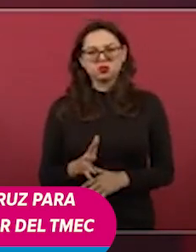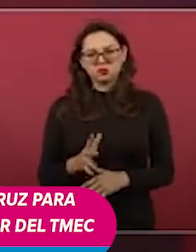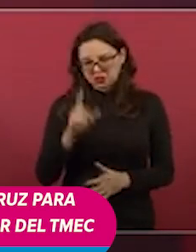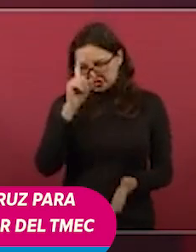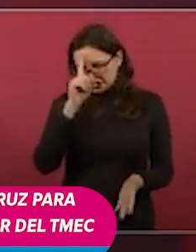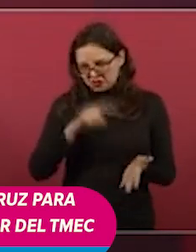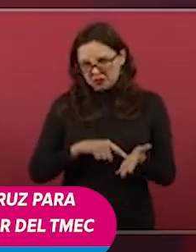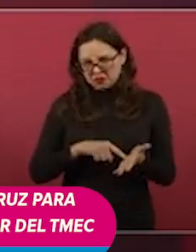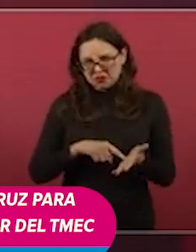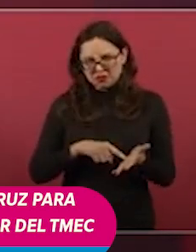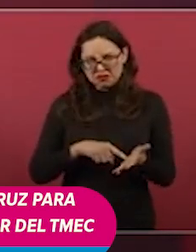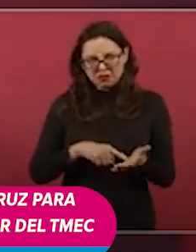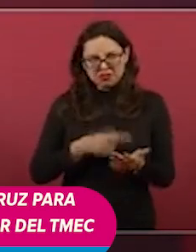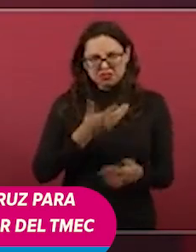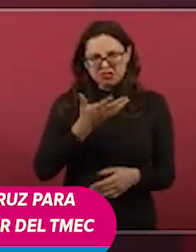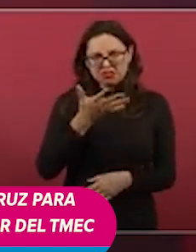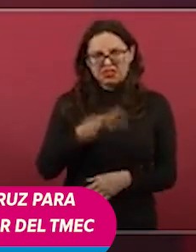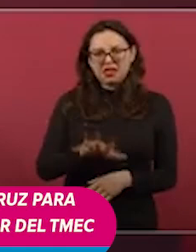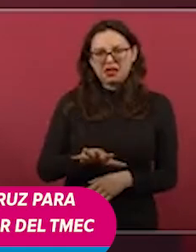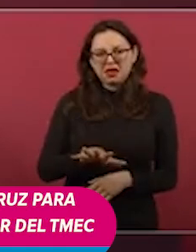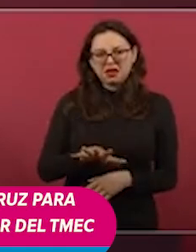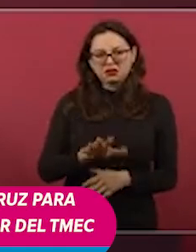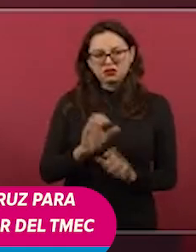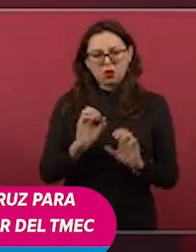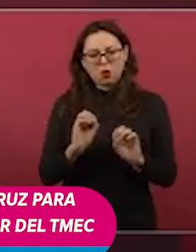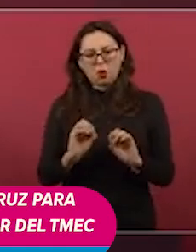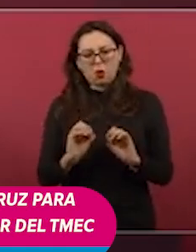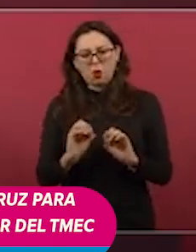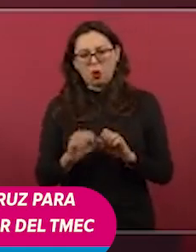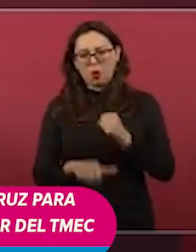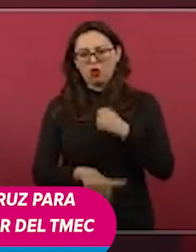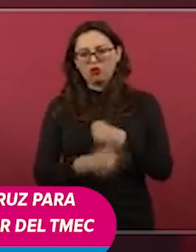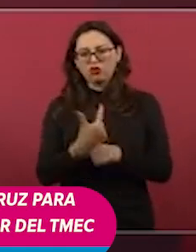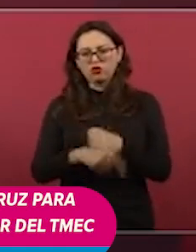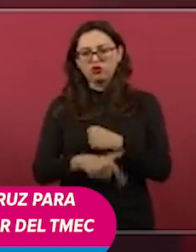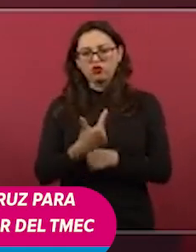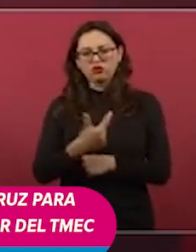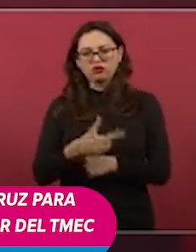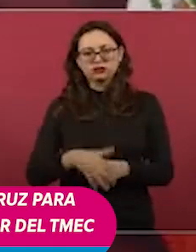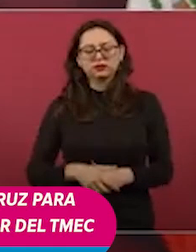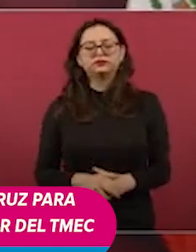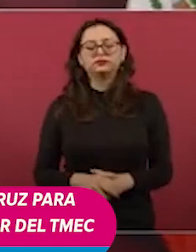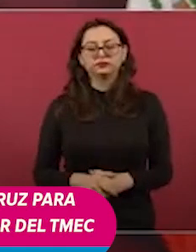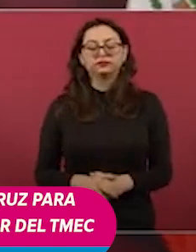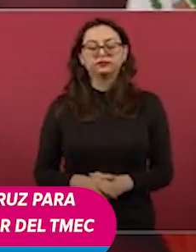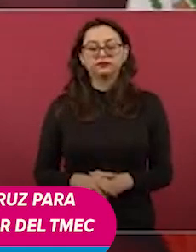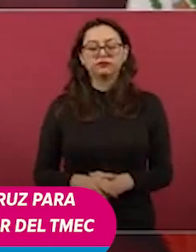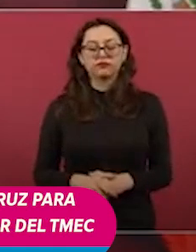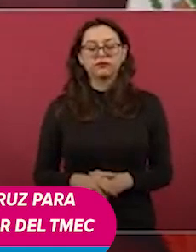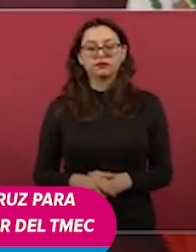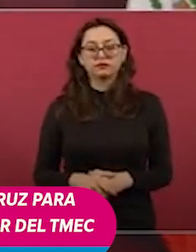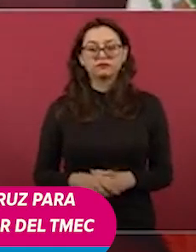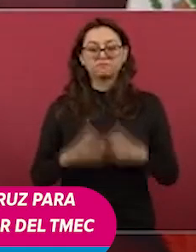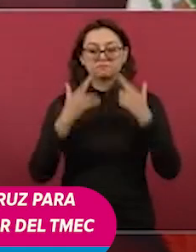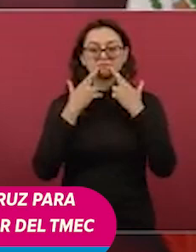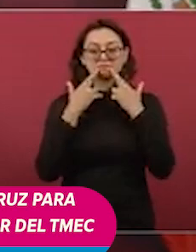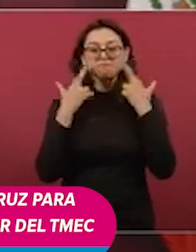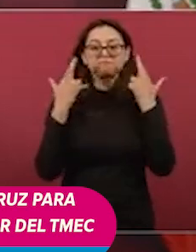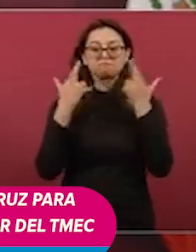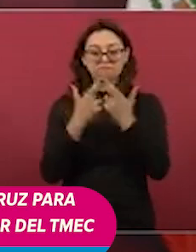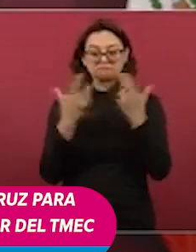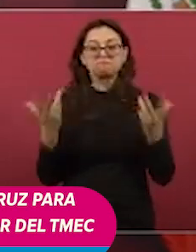o 12 senadores, vamos a tener esta reunión,